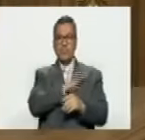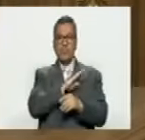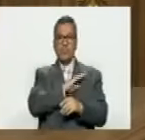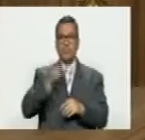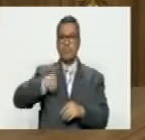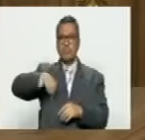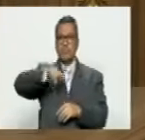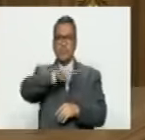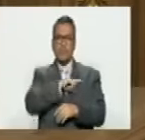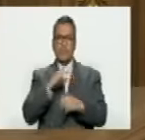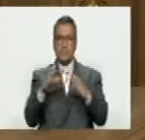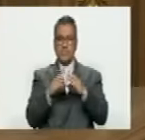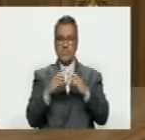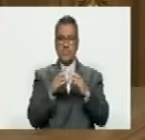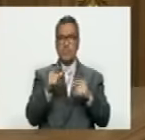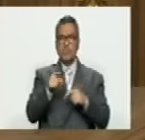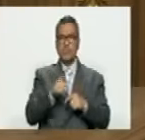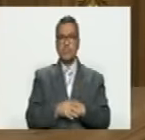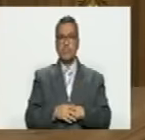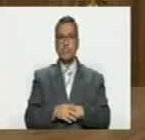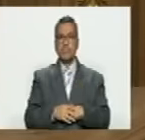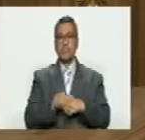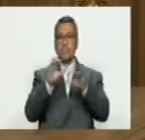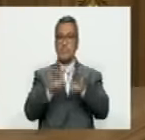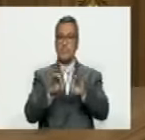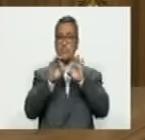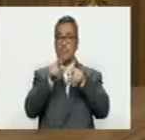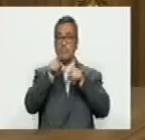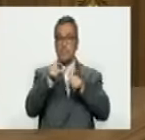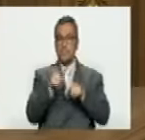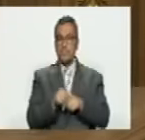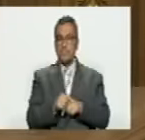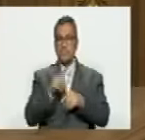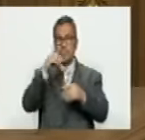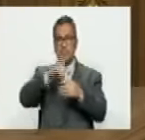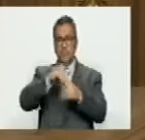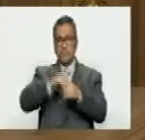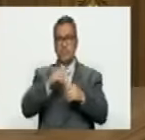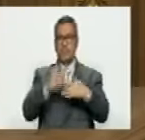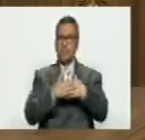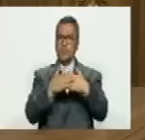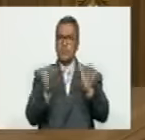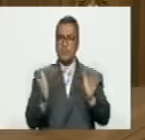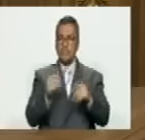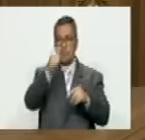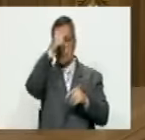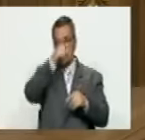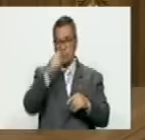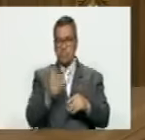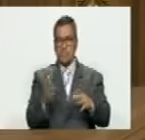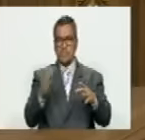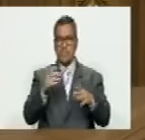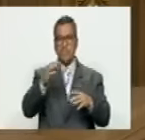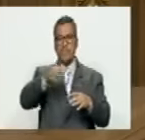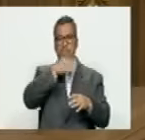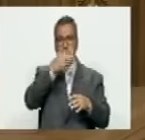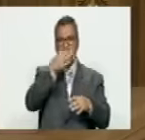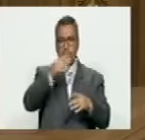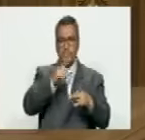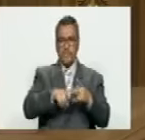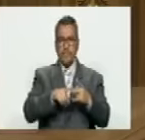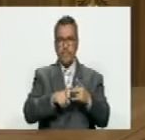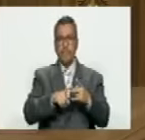nosotros con nuestro equipo dicen ellos ¿no? lo interesante es que esos datos se abrió el domingo al mediodía se